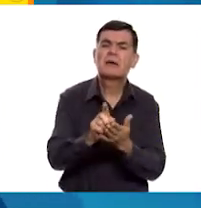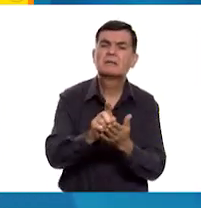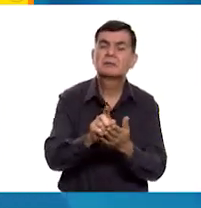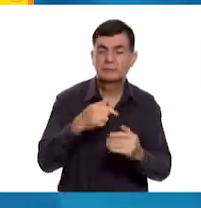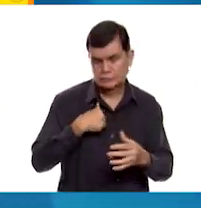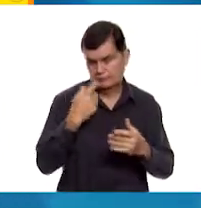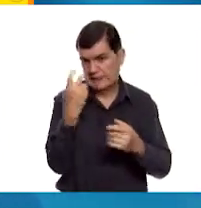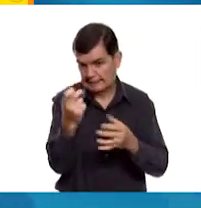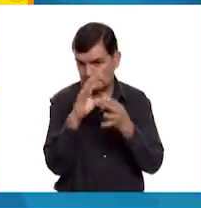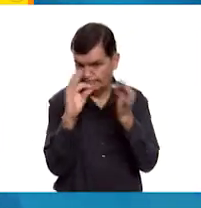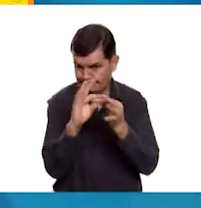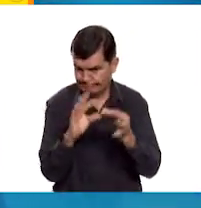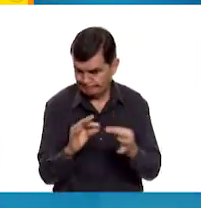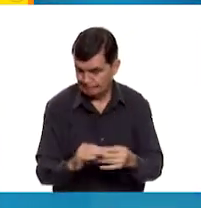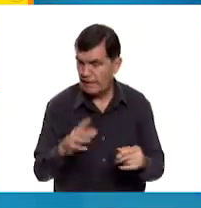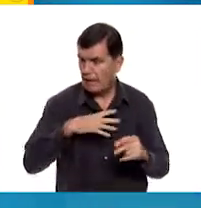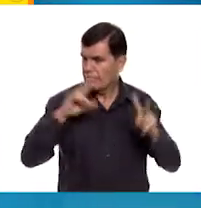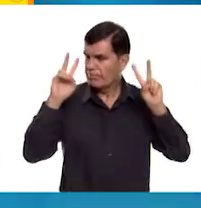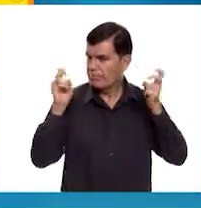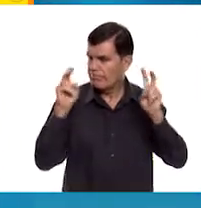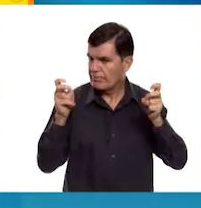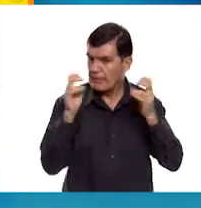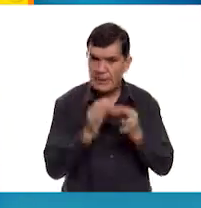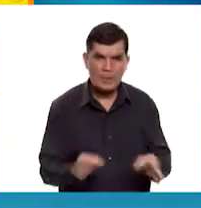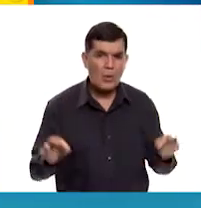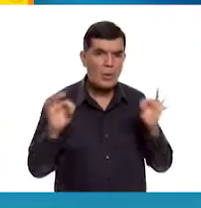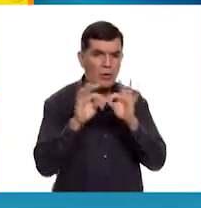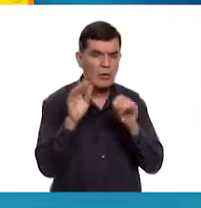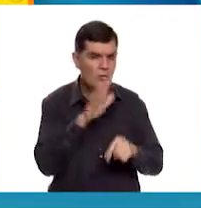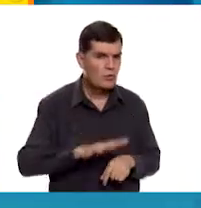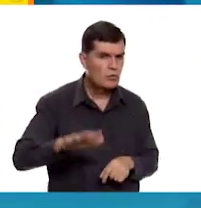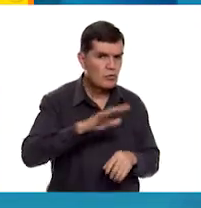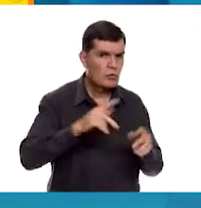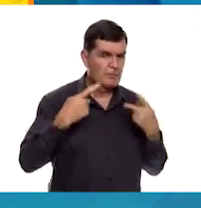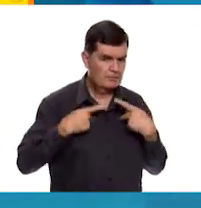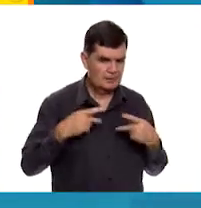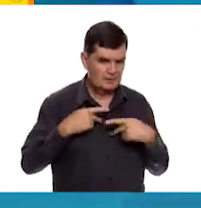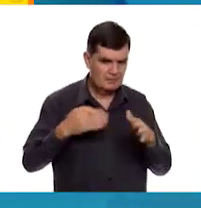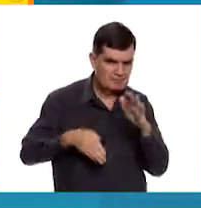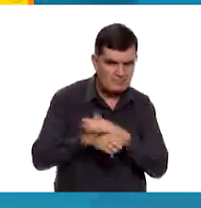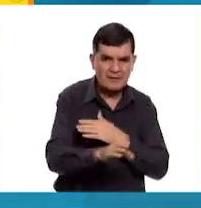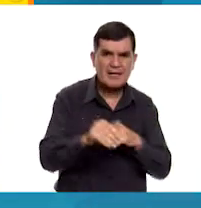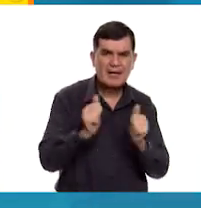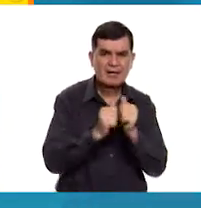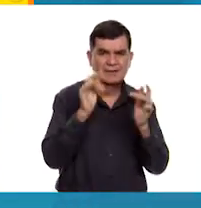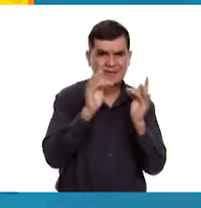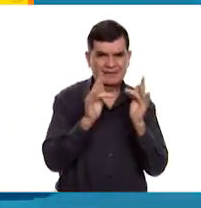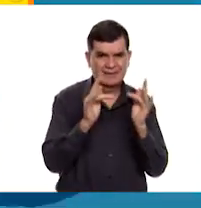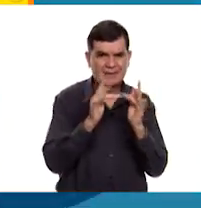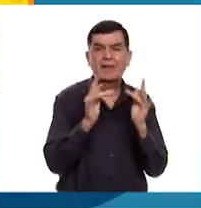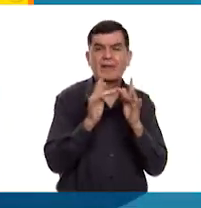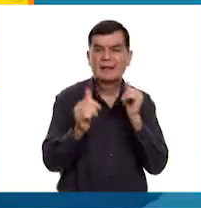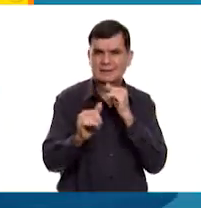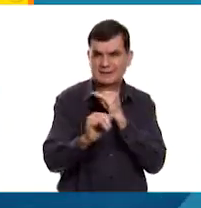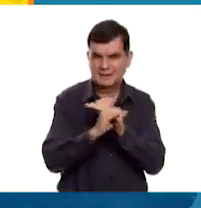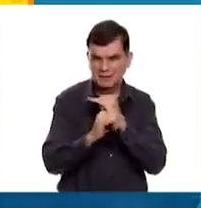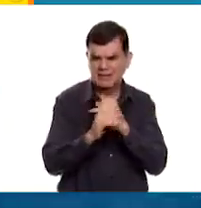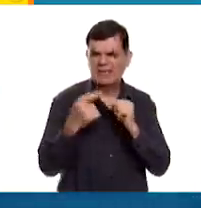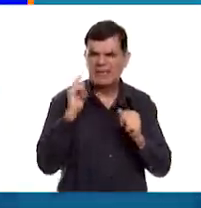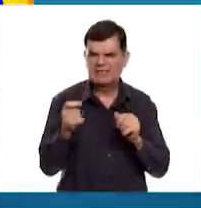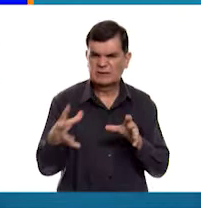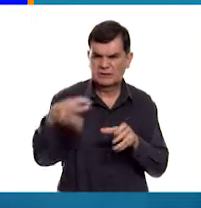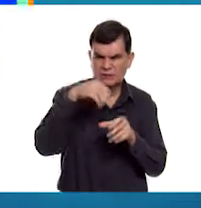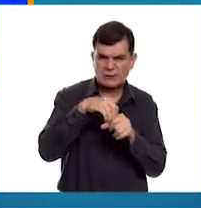quiero platicar con ustedes de un tema muy importante que todo cibernauta debe conocer. Hoy hablaremos de la inclusión digital.